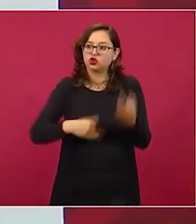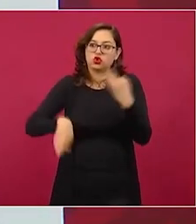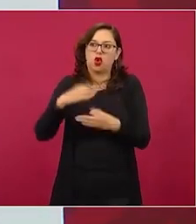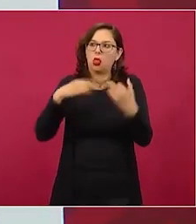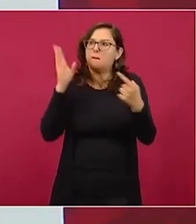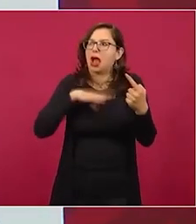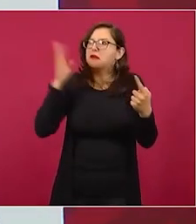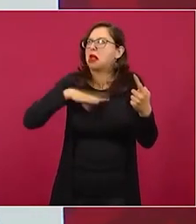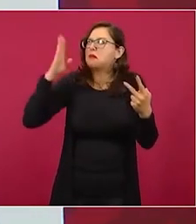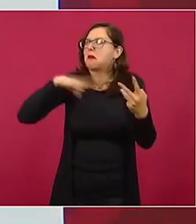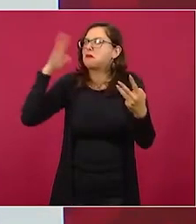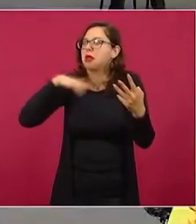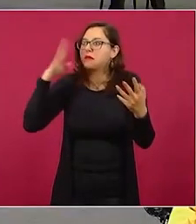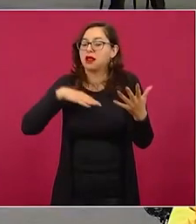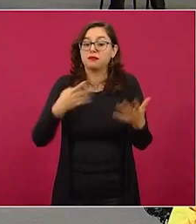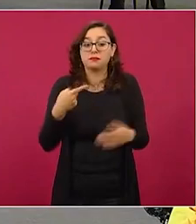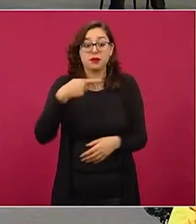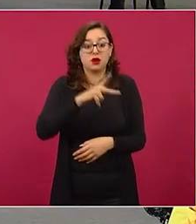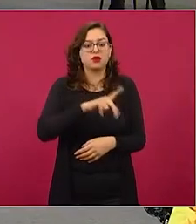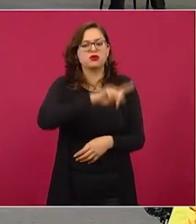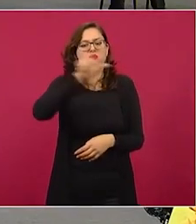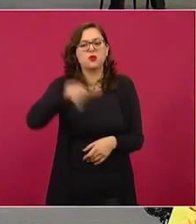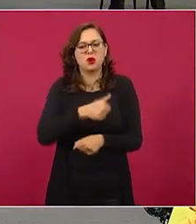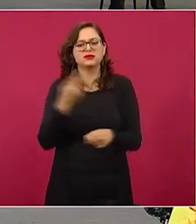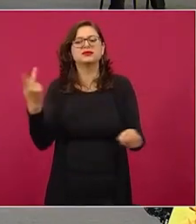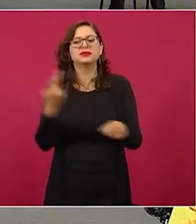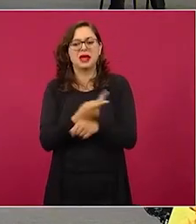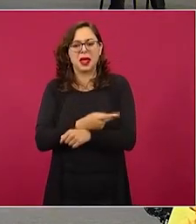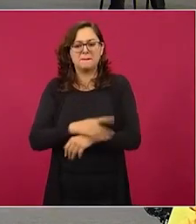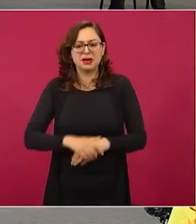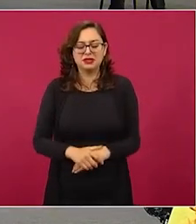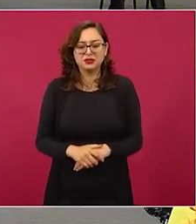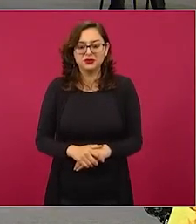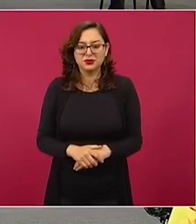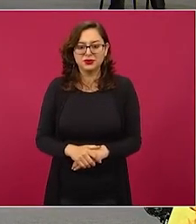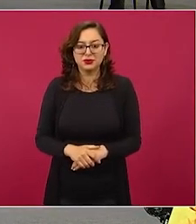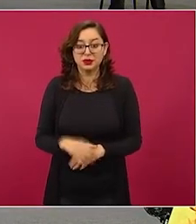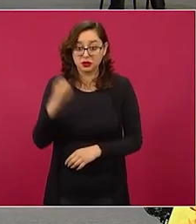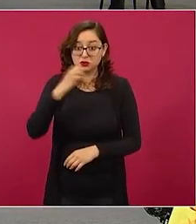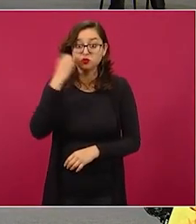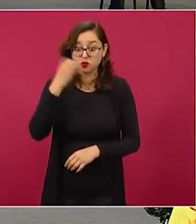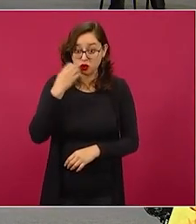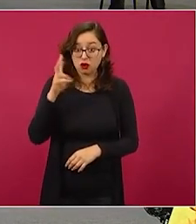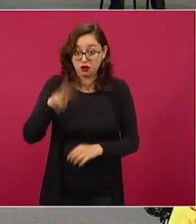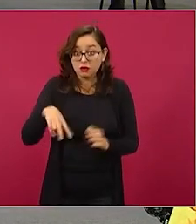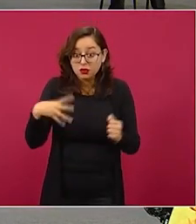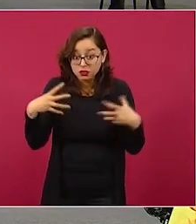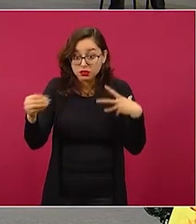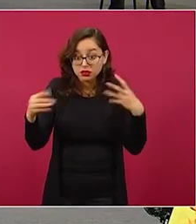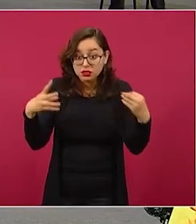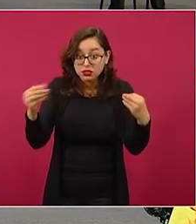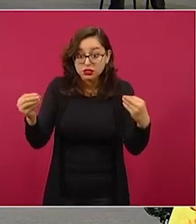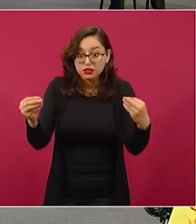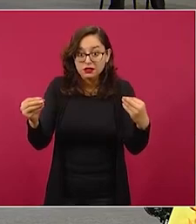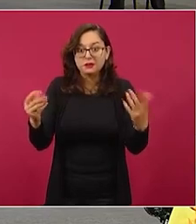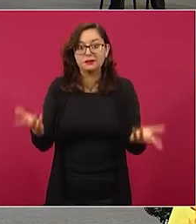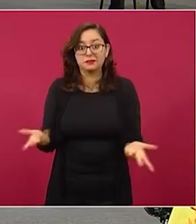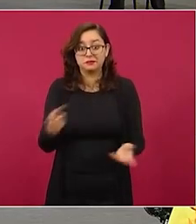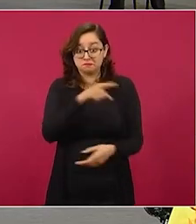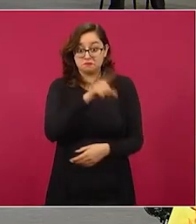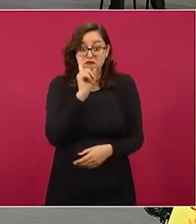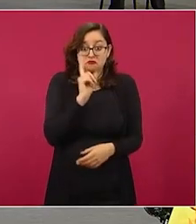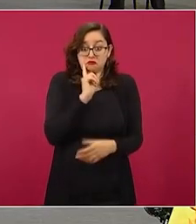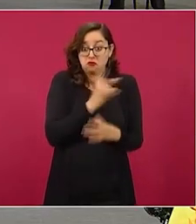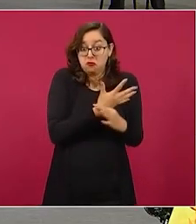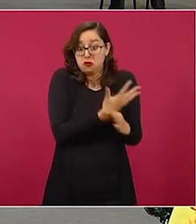mal. Pero miren, este es el resultado de cuando la señora decía que iban a haber